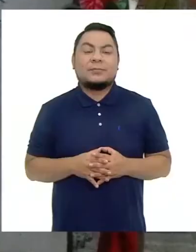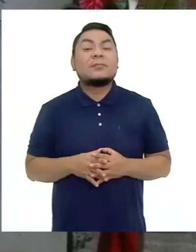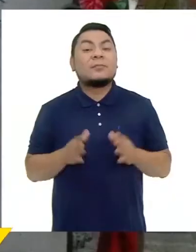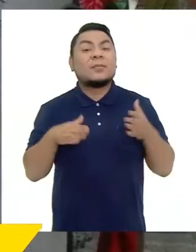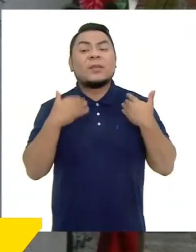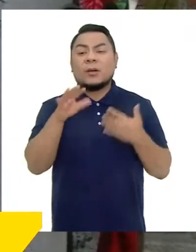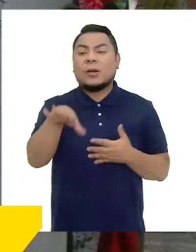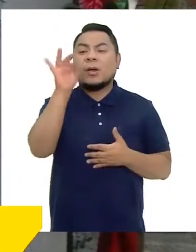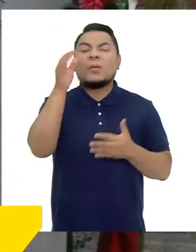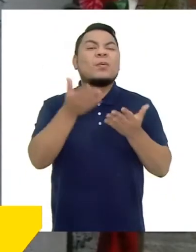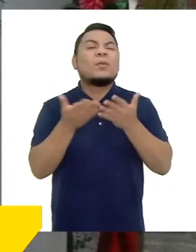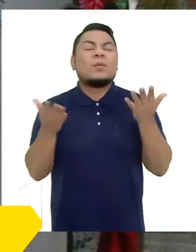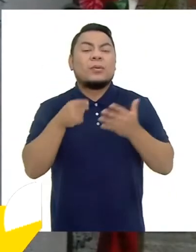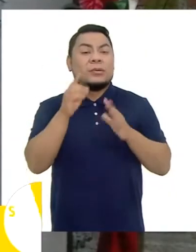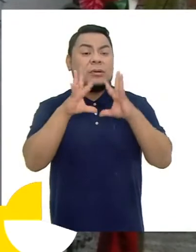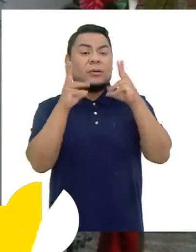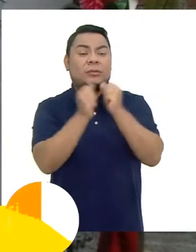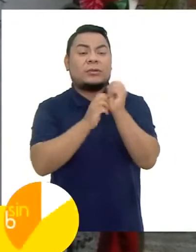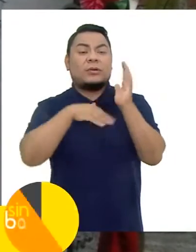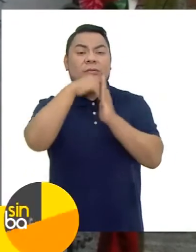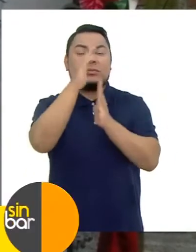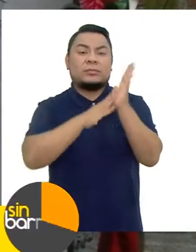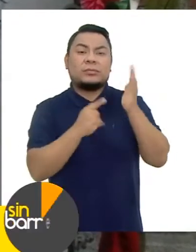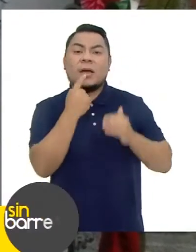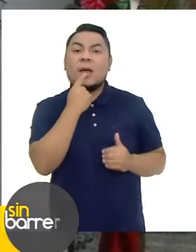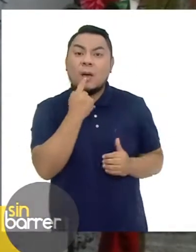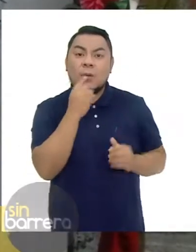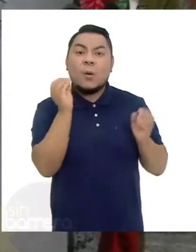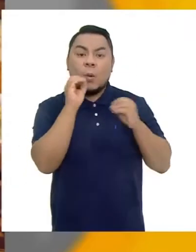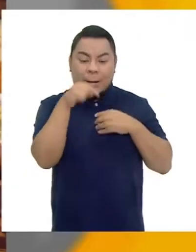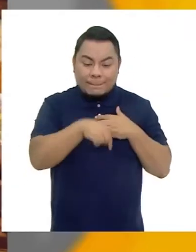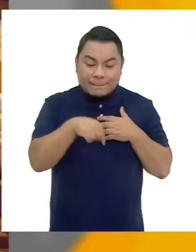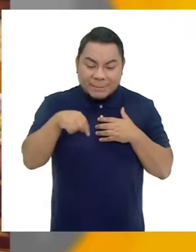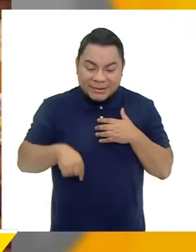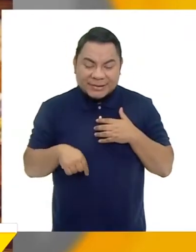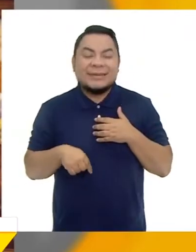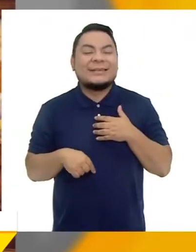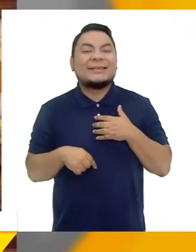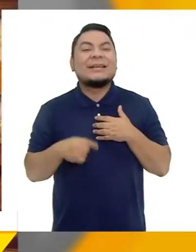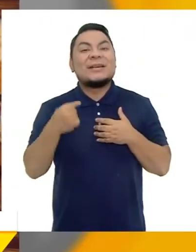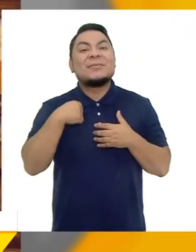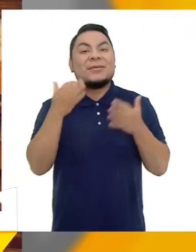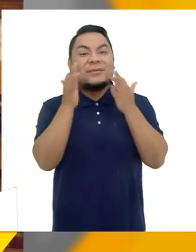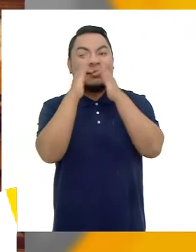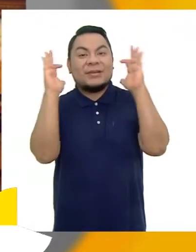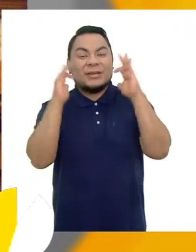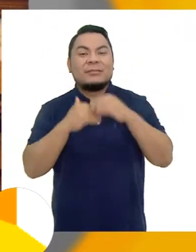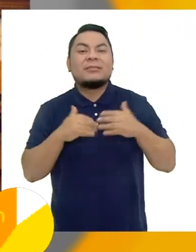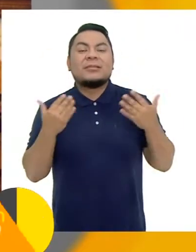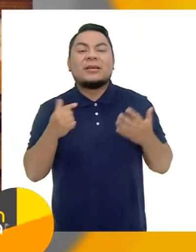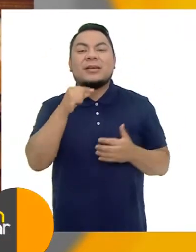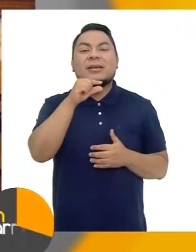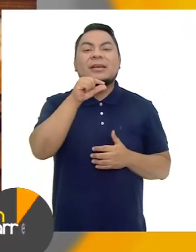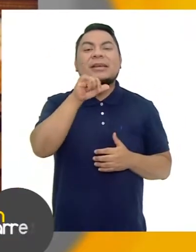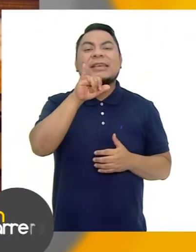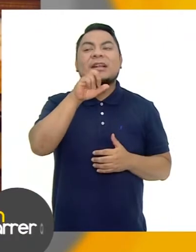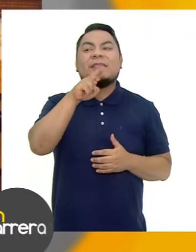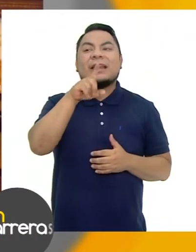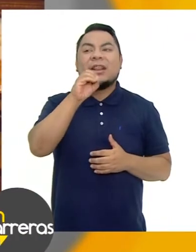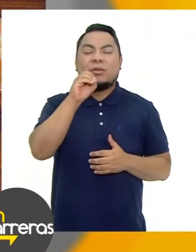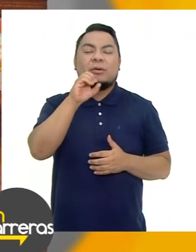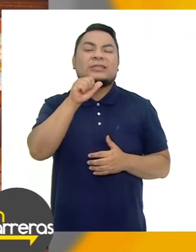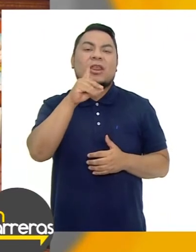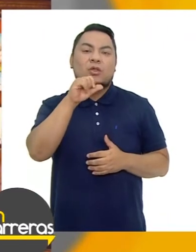Me pueden encontrar a través de la Asociación de Pintores con la Boca con el Pie y a mi Facebook, Gilberto